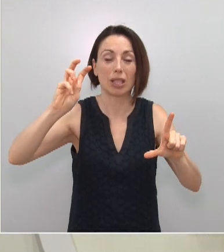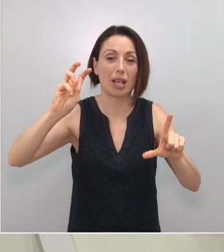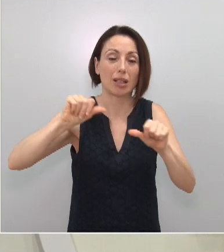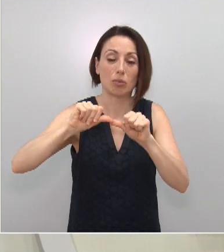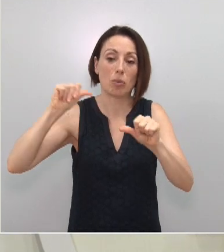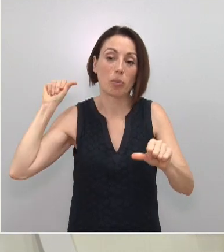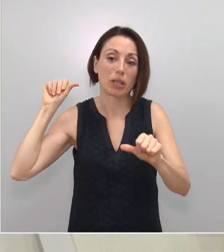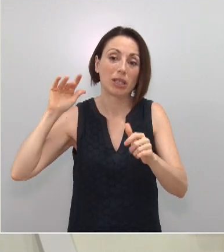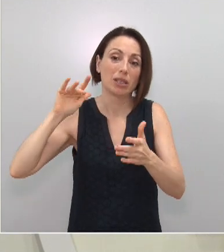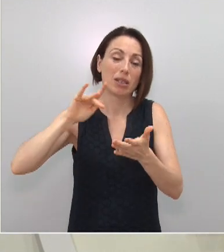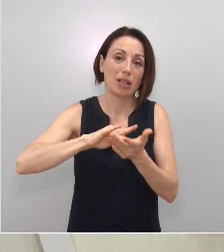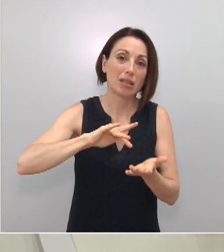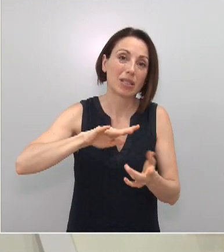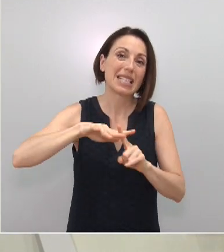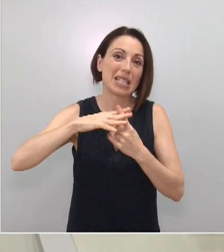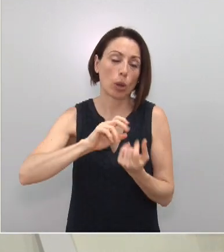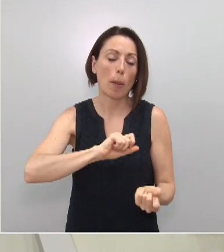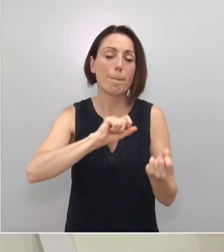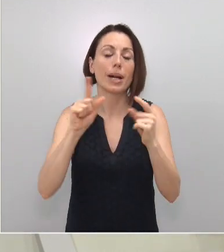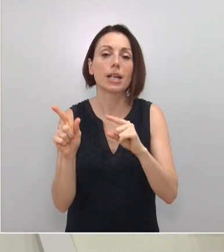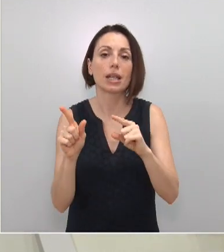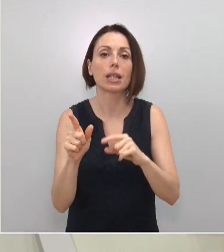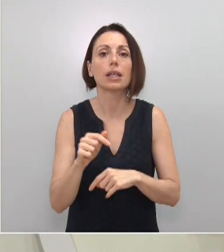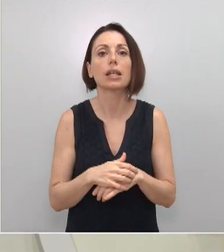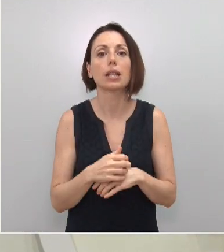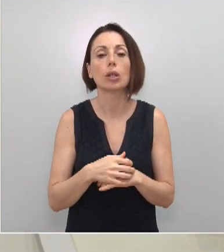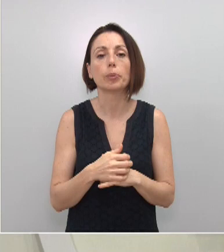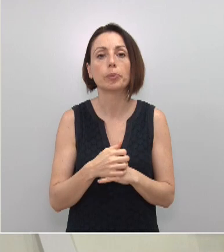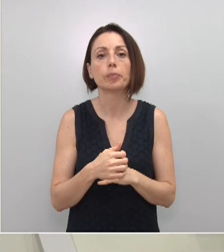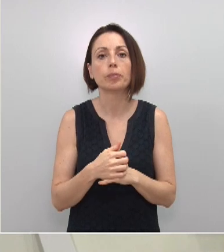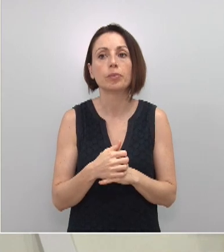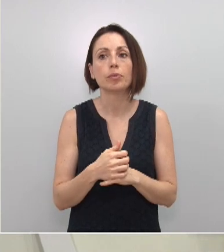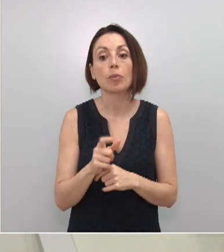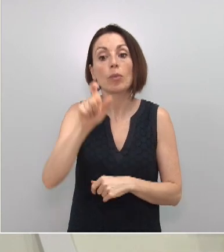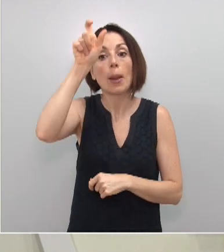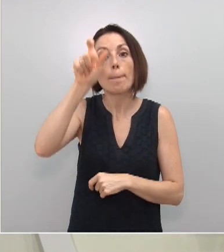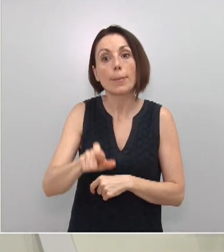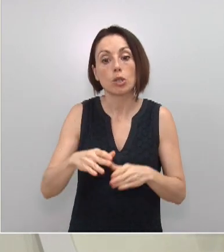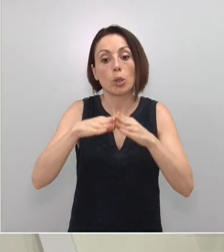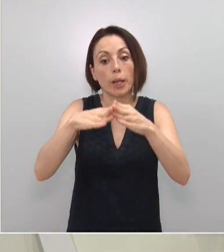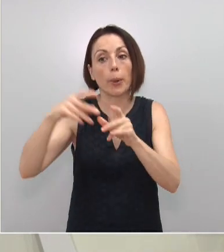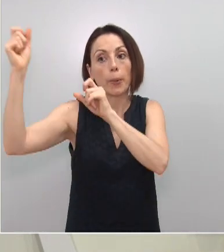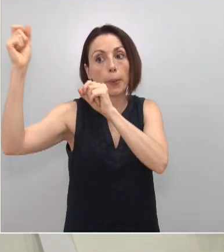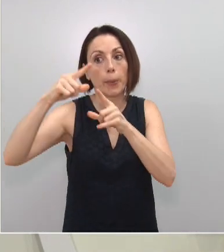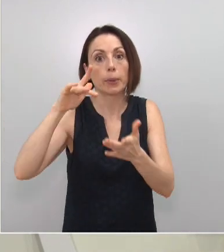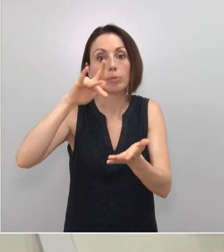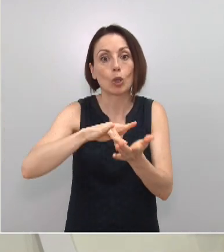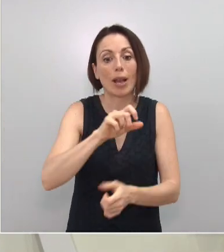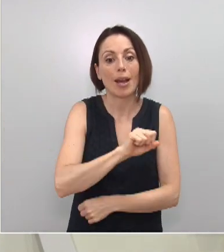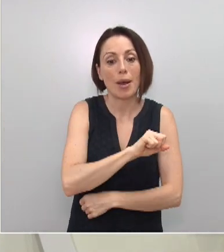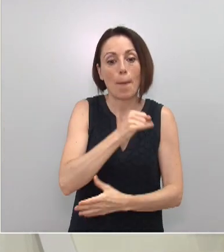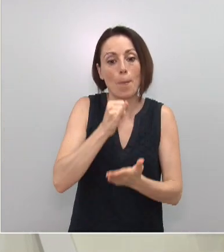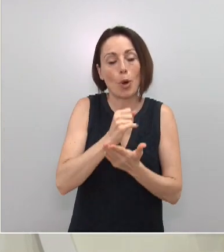vinculado con esta situación, y es que en el momento que una de esas personas que llegue en patera sea positivo,